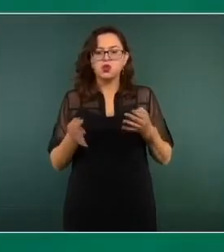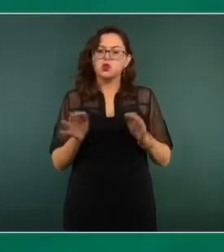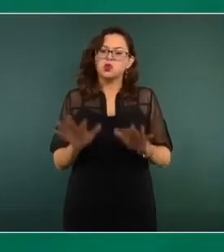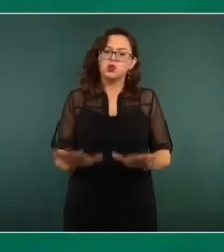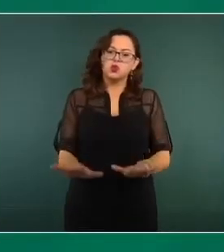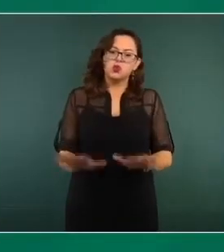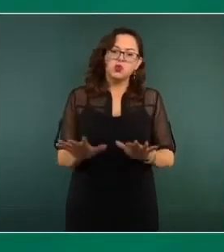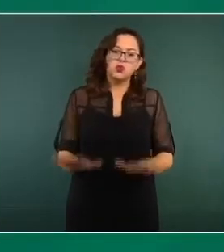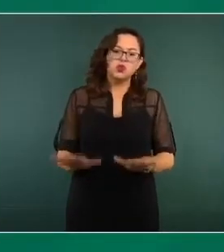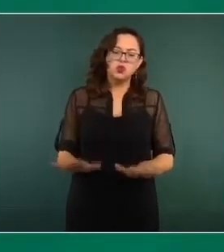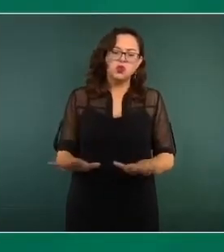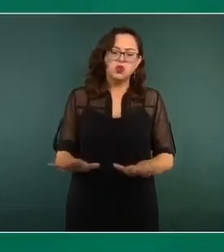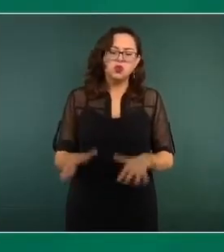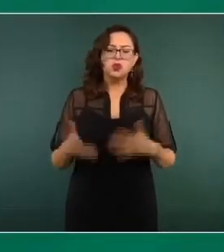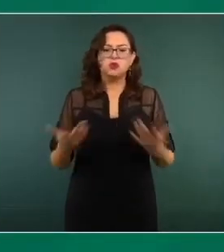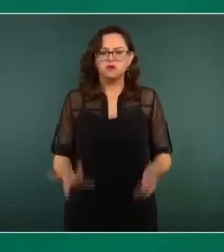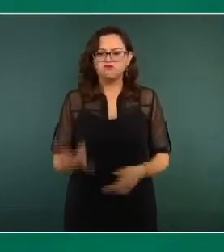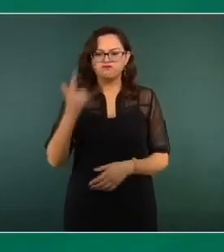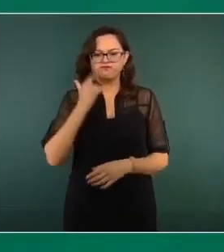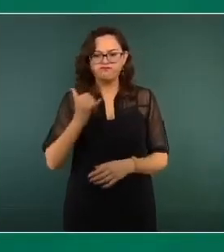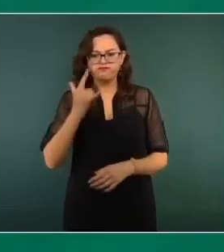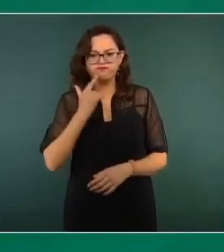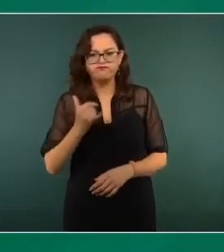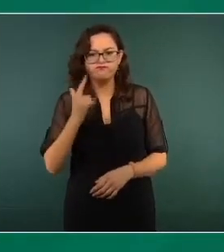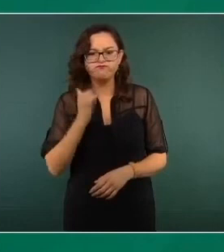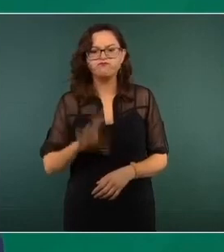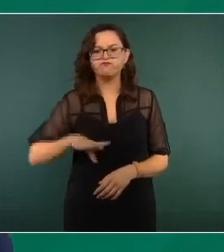Somos gente de trabajo, de esfuerzo y de palabra.